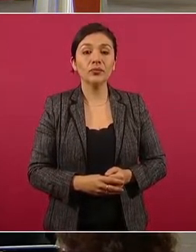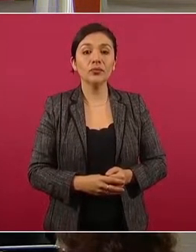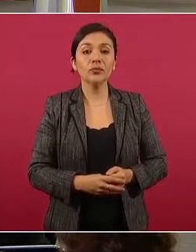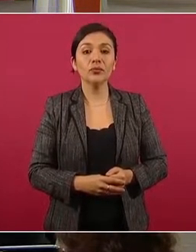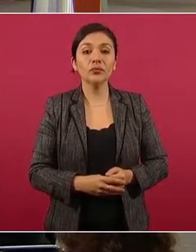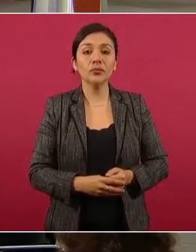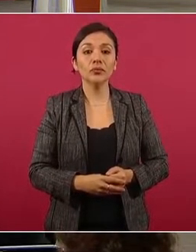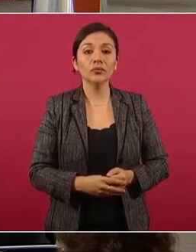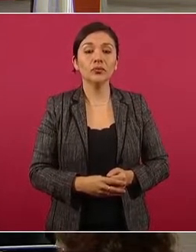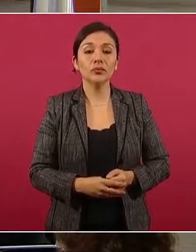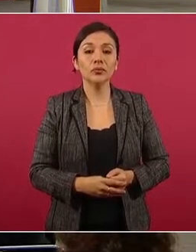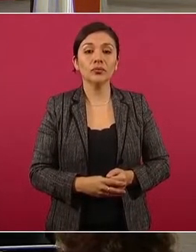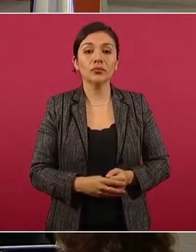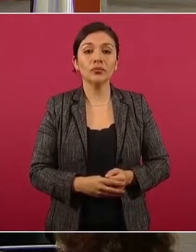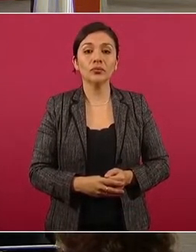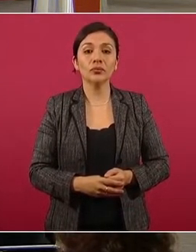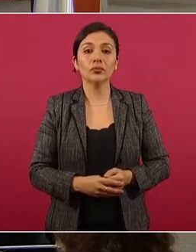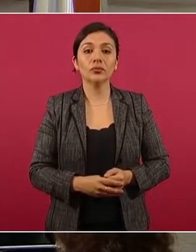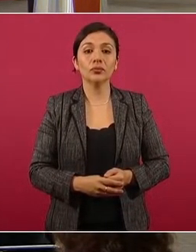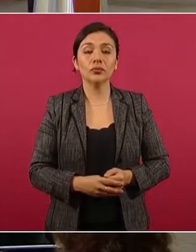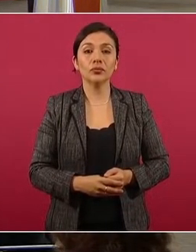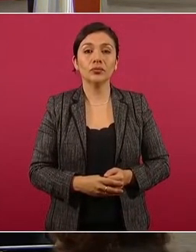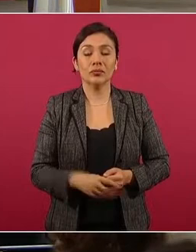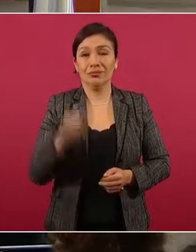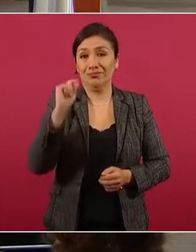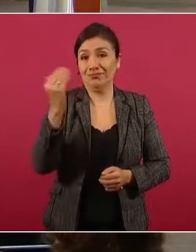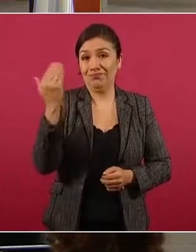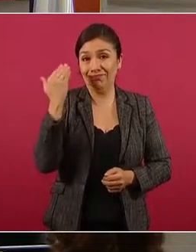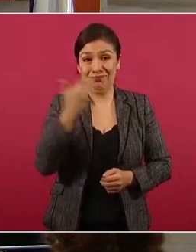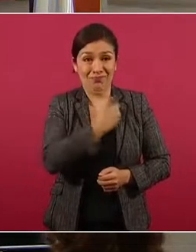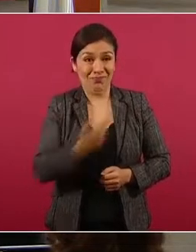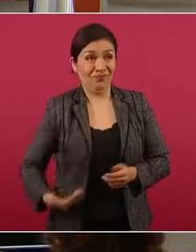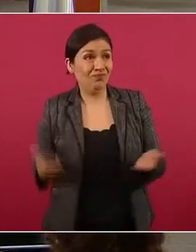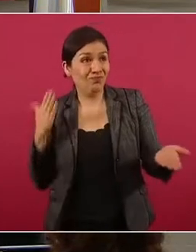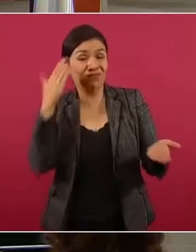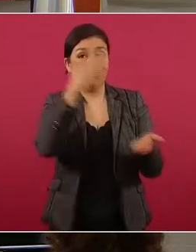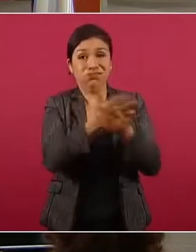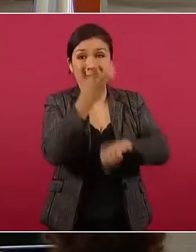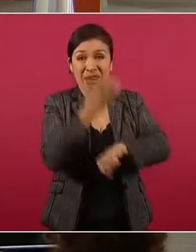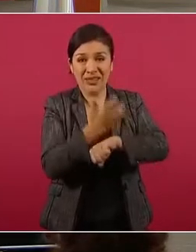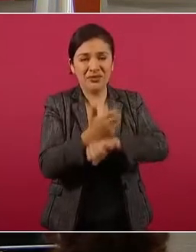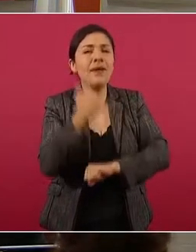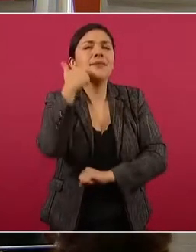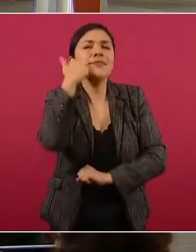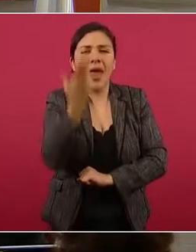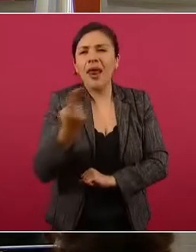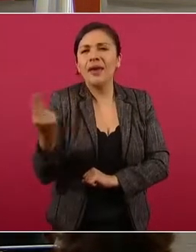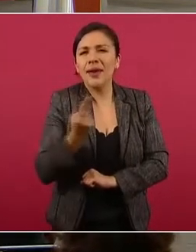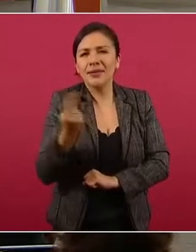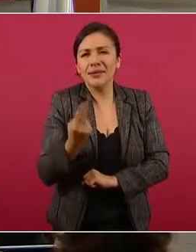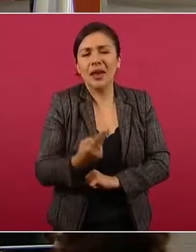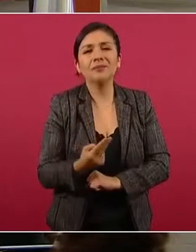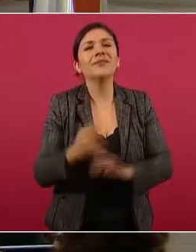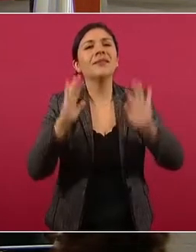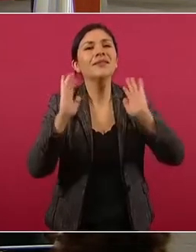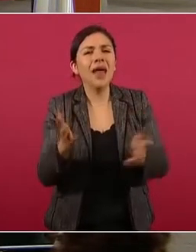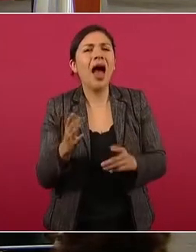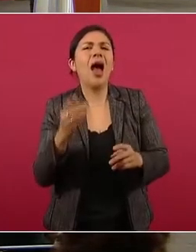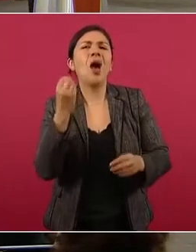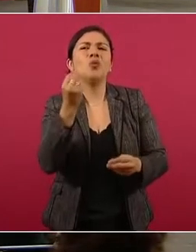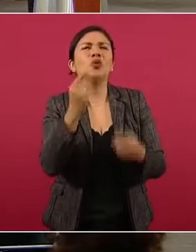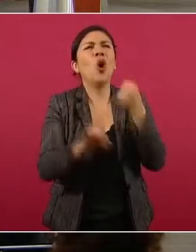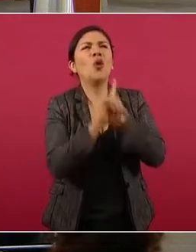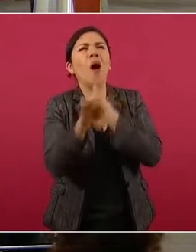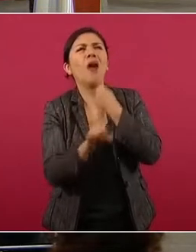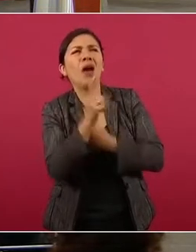Adelante, por favor. Este viaje de López Obrador a Washington tenía ese propósito central, reconciliarse después de tantas